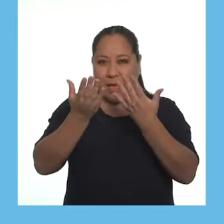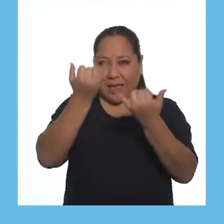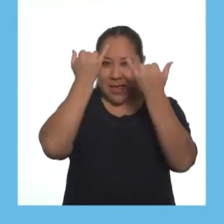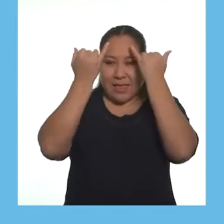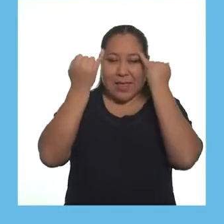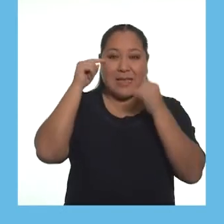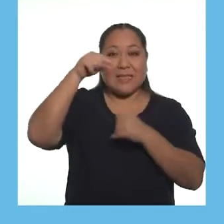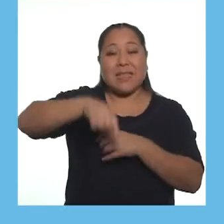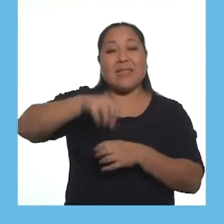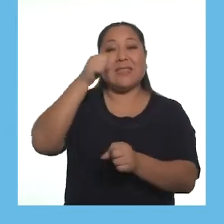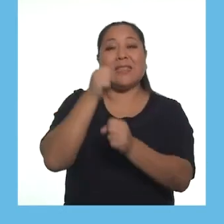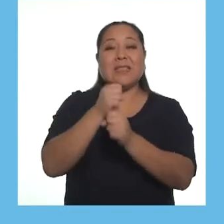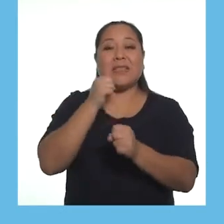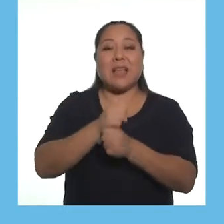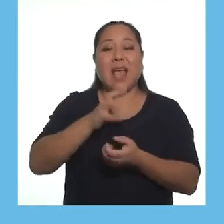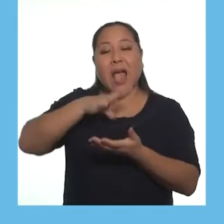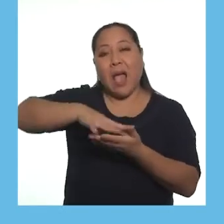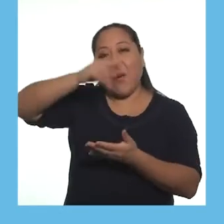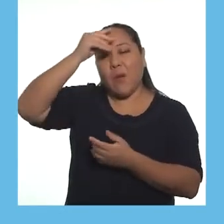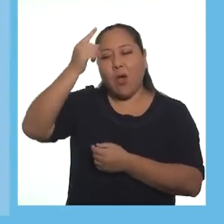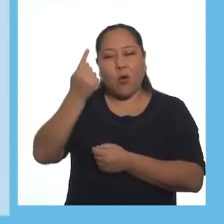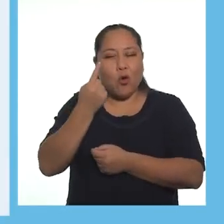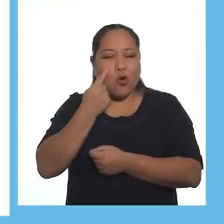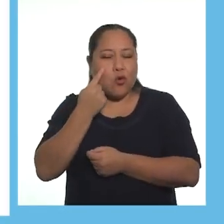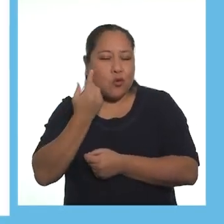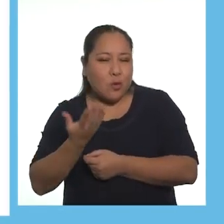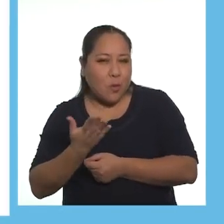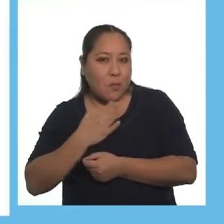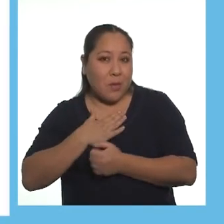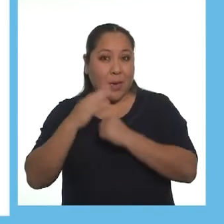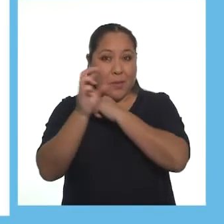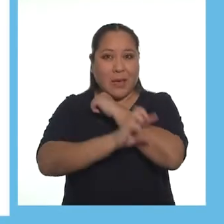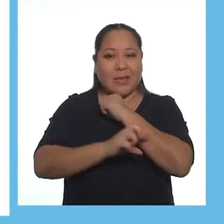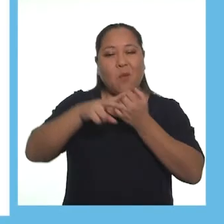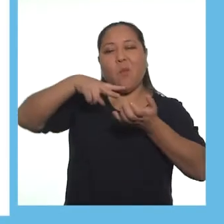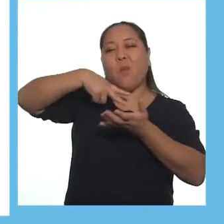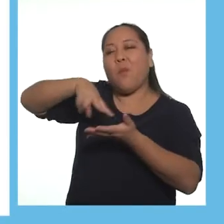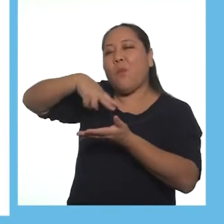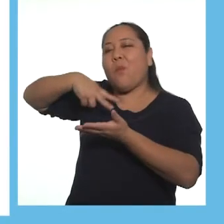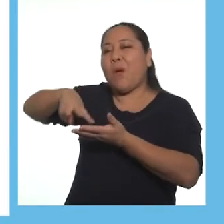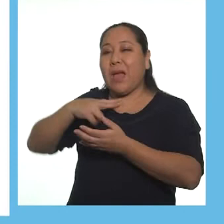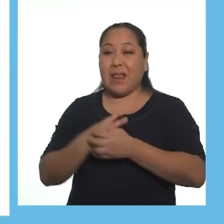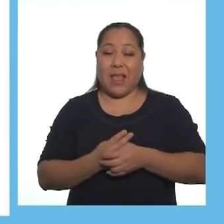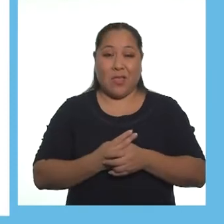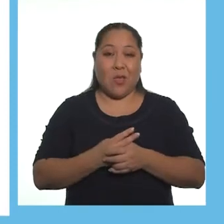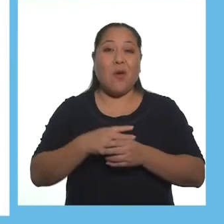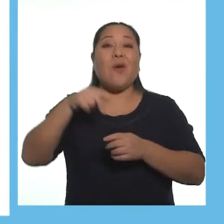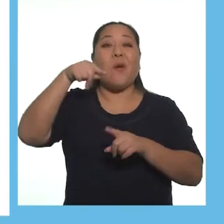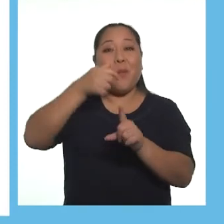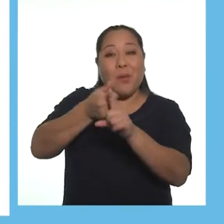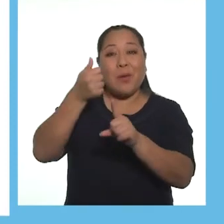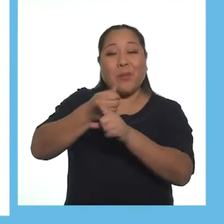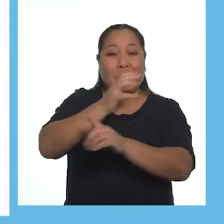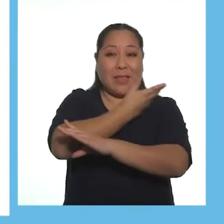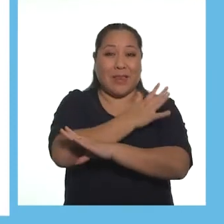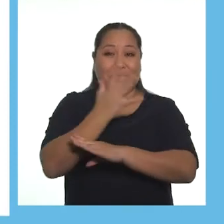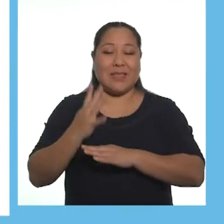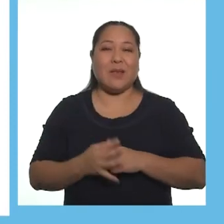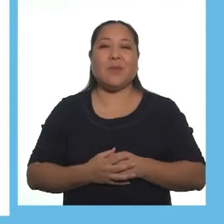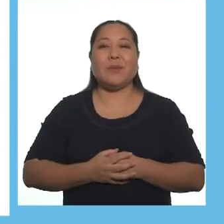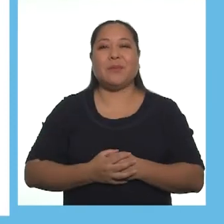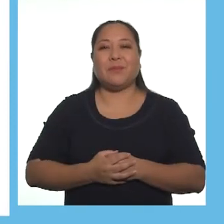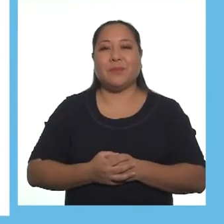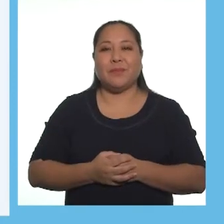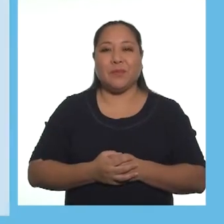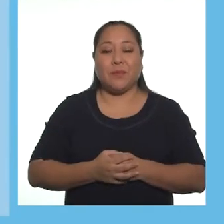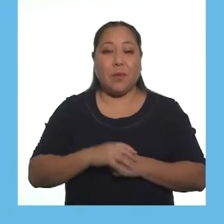comunicar ideas sobre la actividad aprendo a conocer mi país bailando una danza típica de